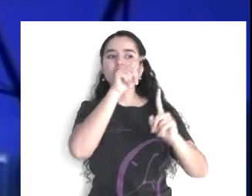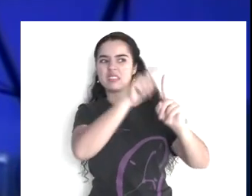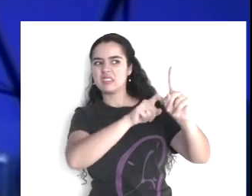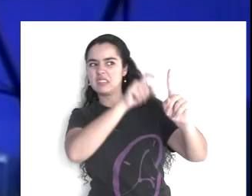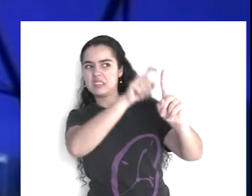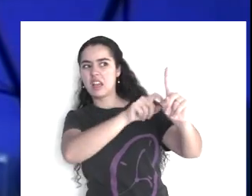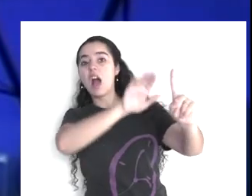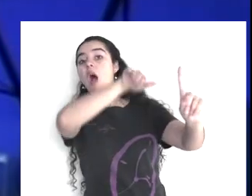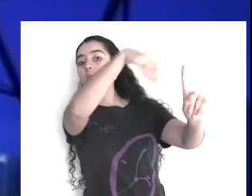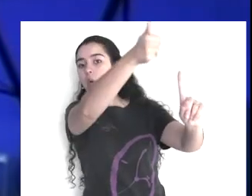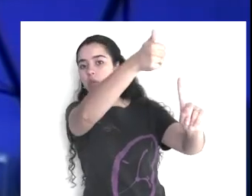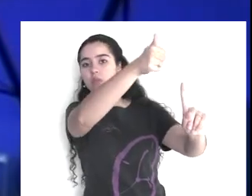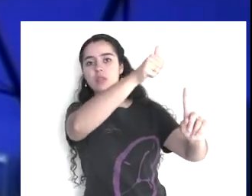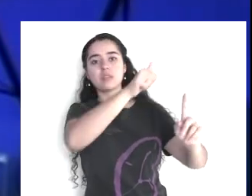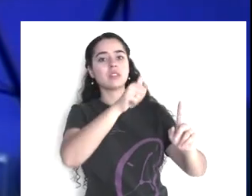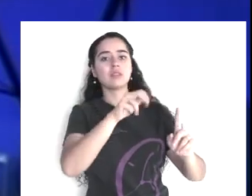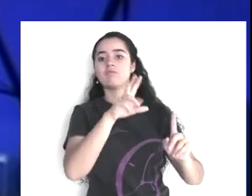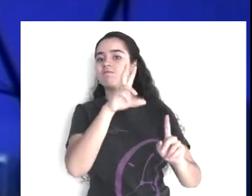apariencias.